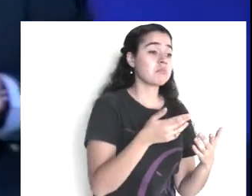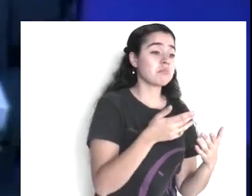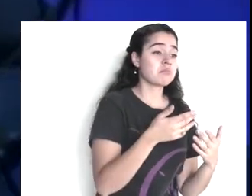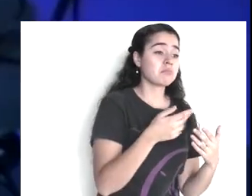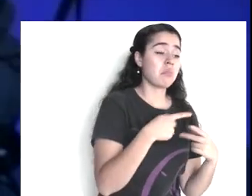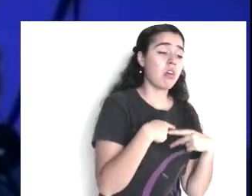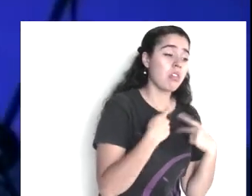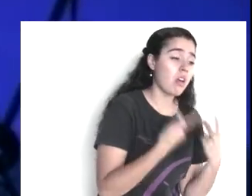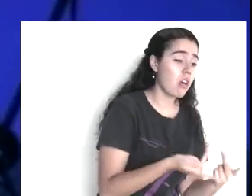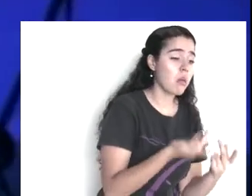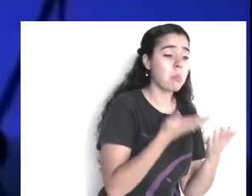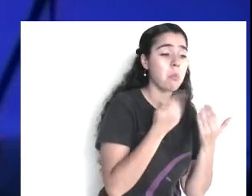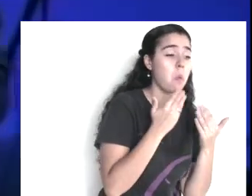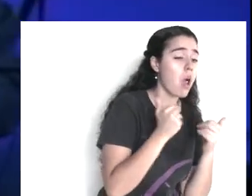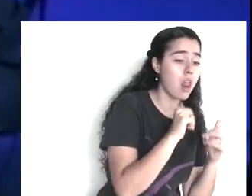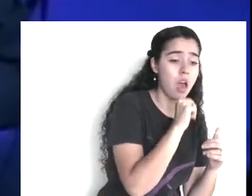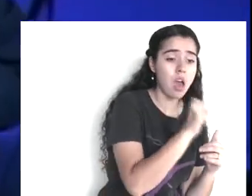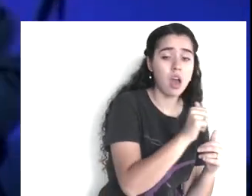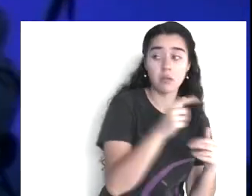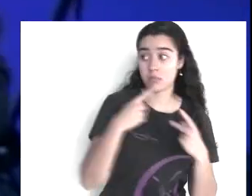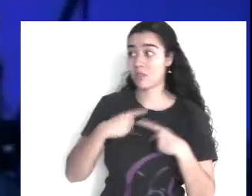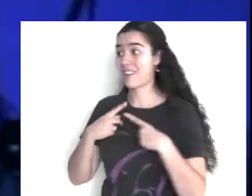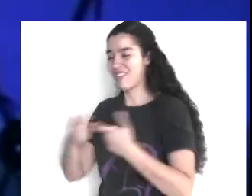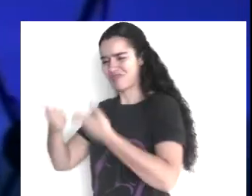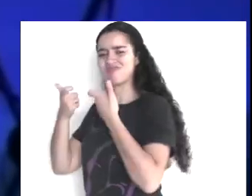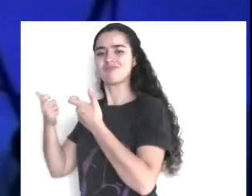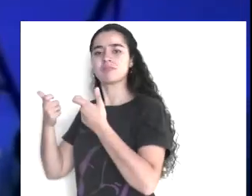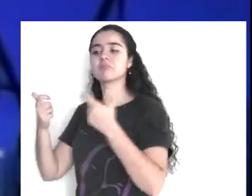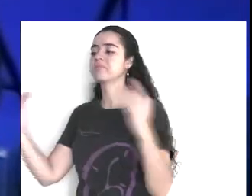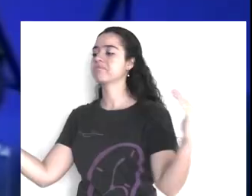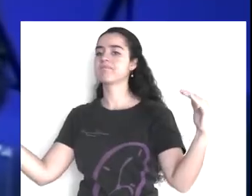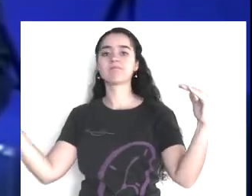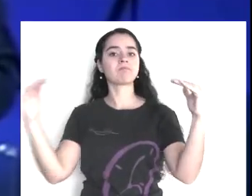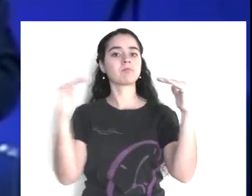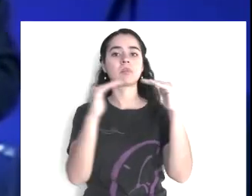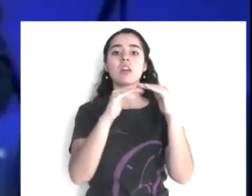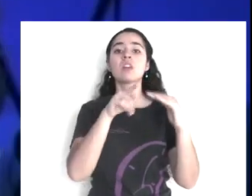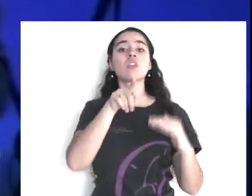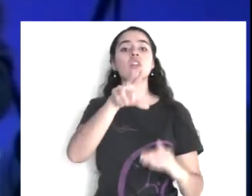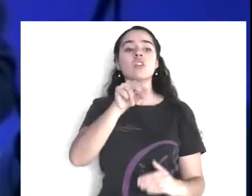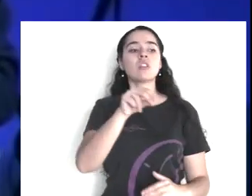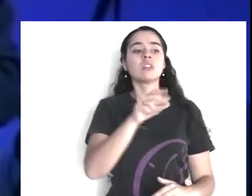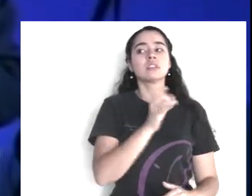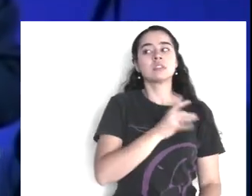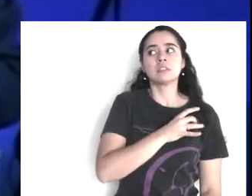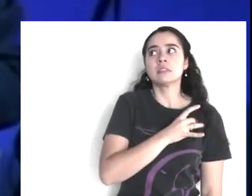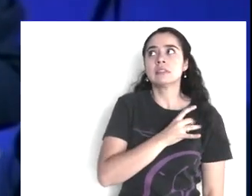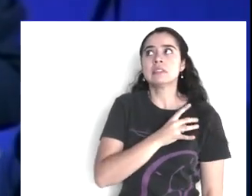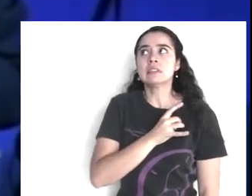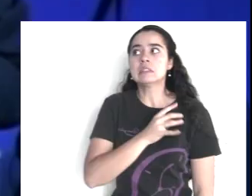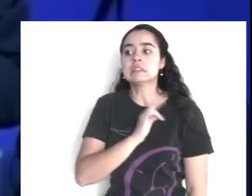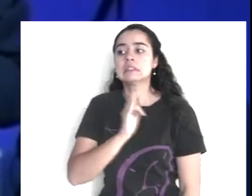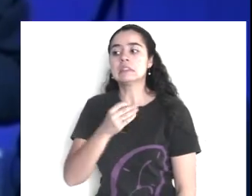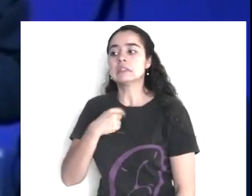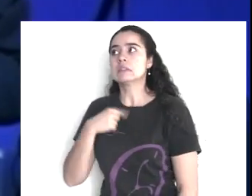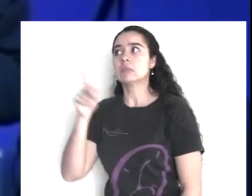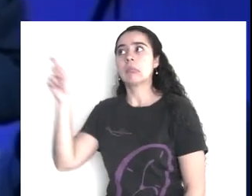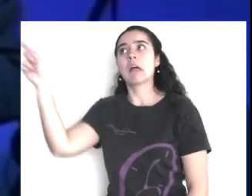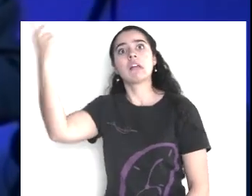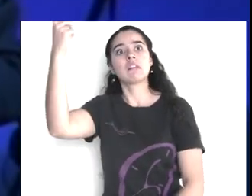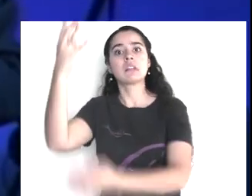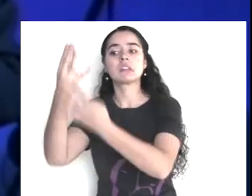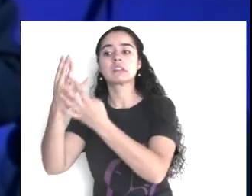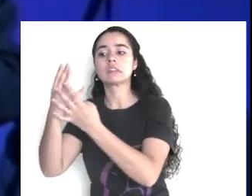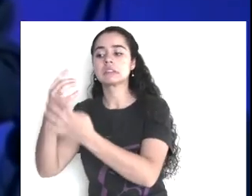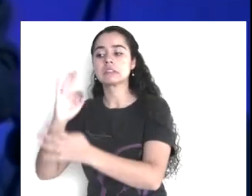los dos, los vas a escuchar, y luego dice, no tendréis temor, de ninguno, ese temor, significa, intimidarse,